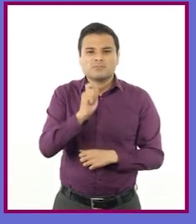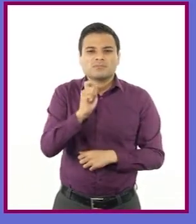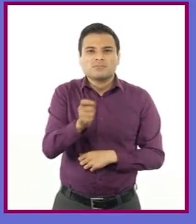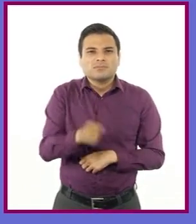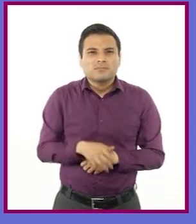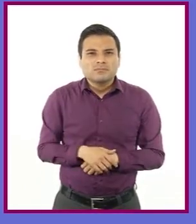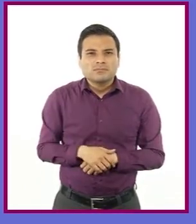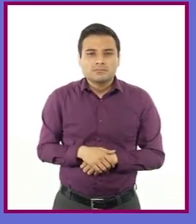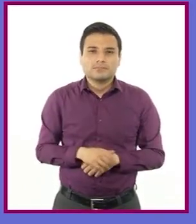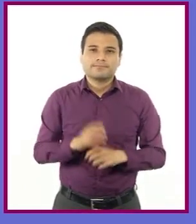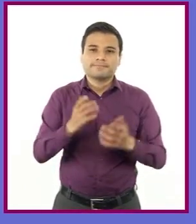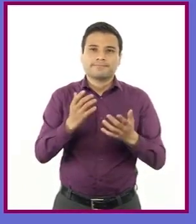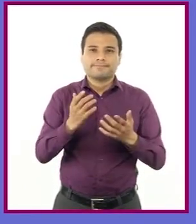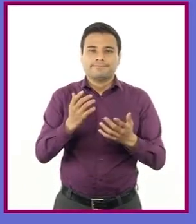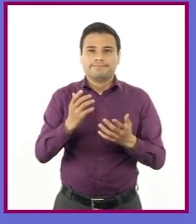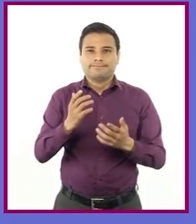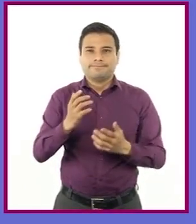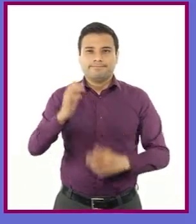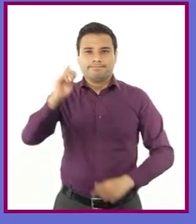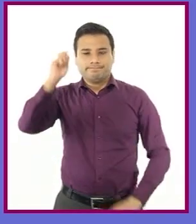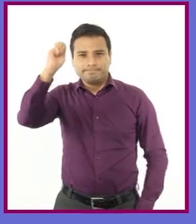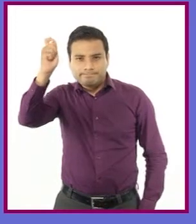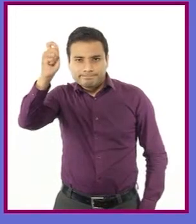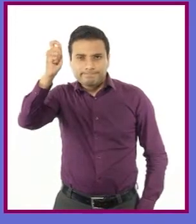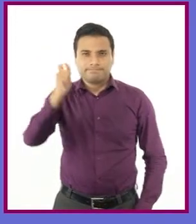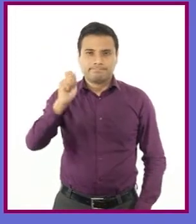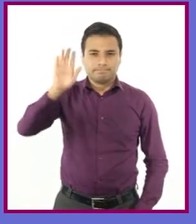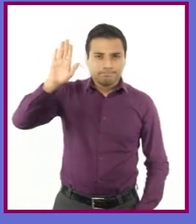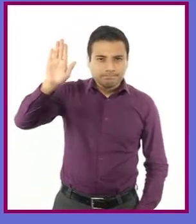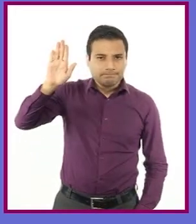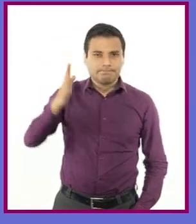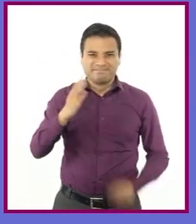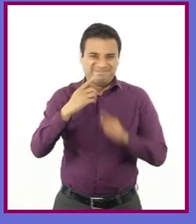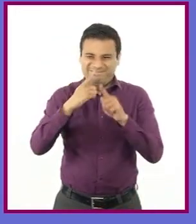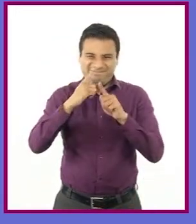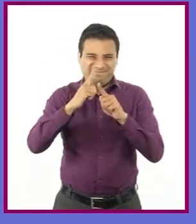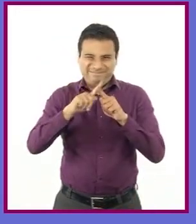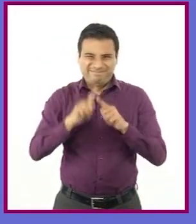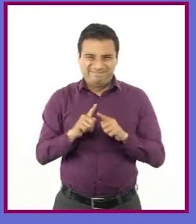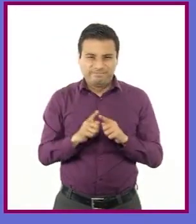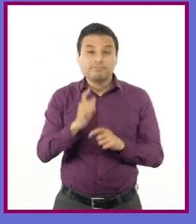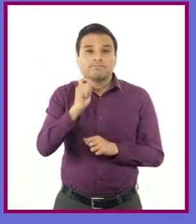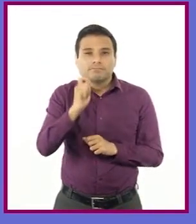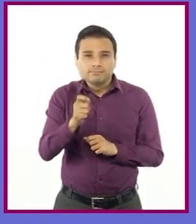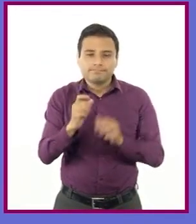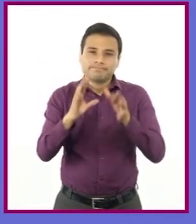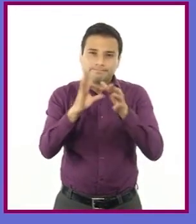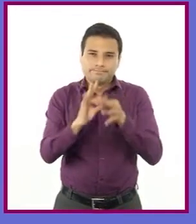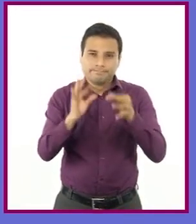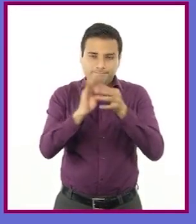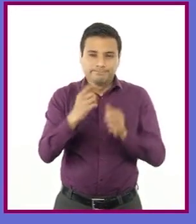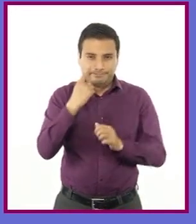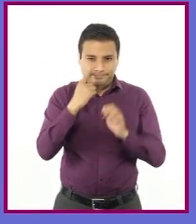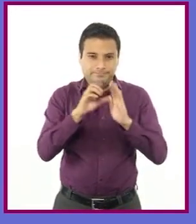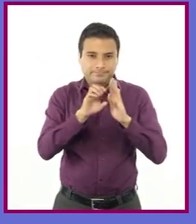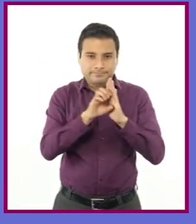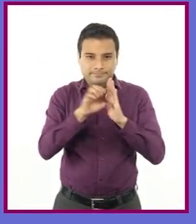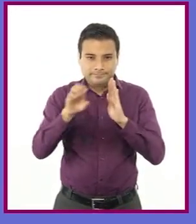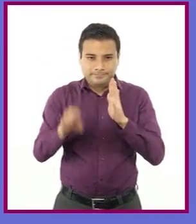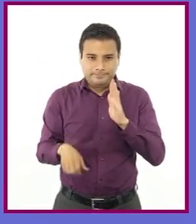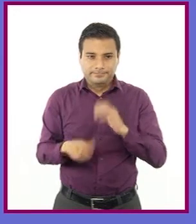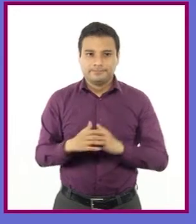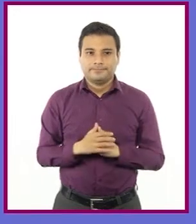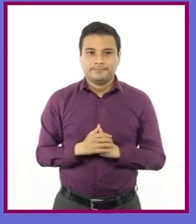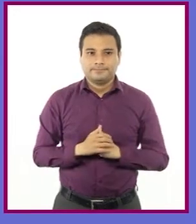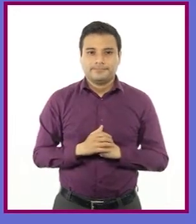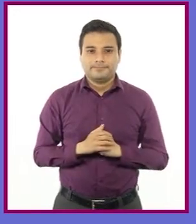definen los gestos y señales que el árbitro realiza durante los encuentros. Por ejemplo, la señal que hace el